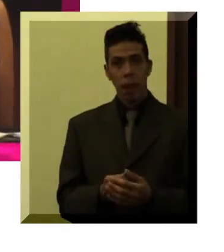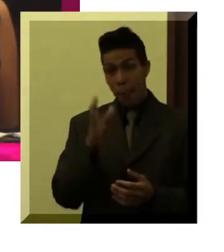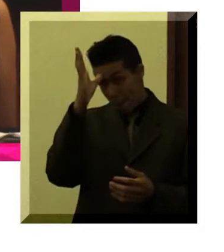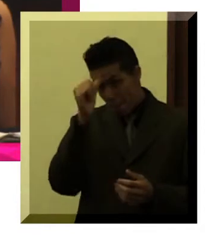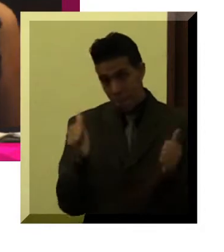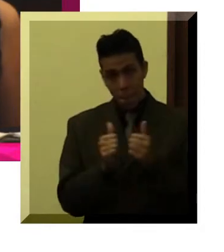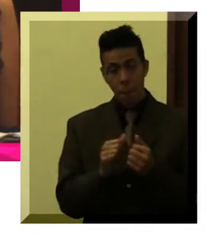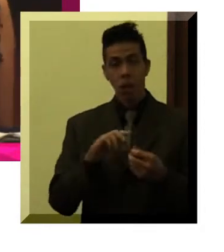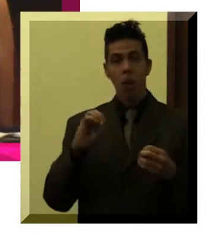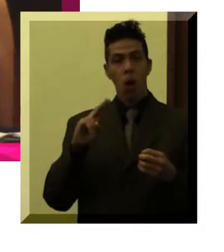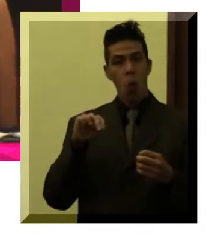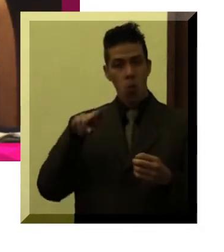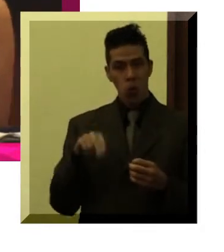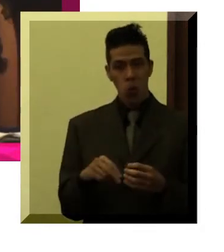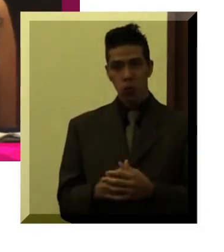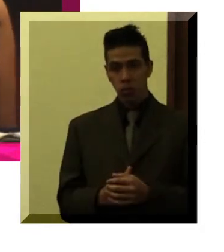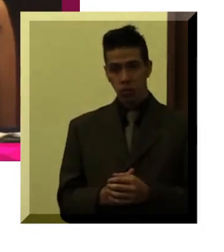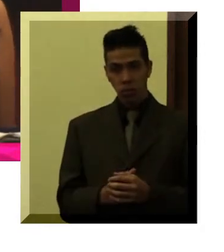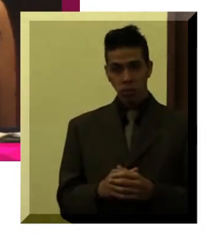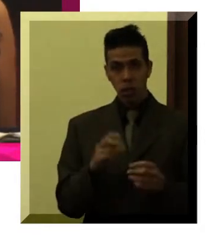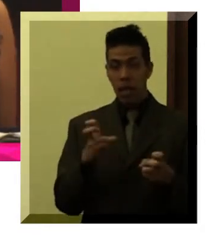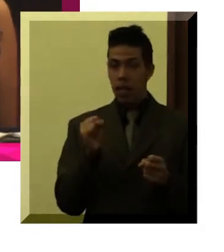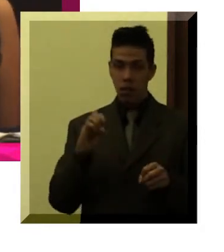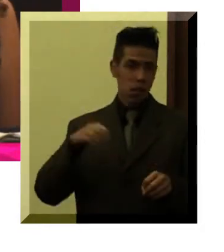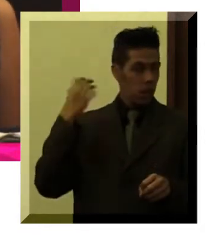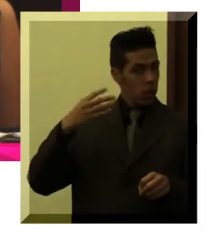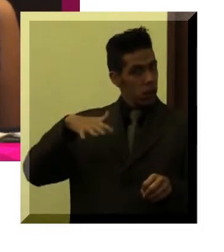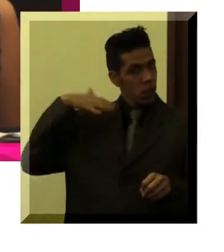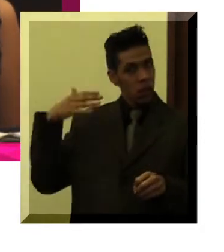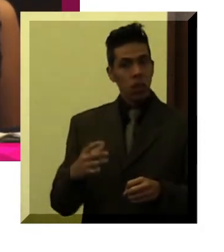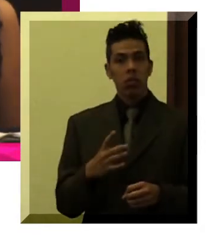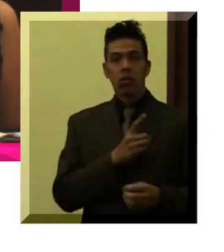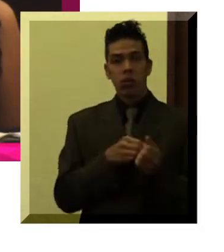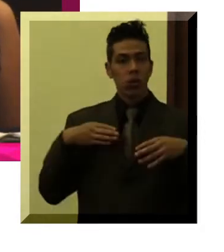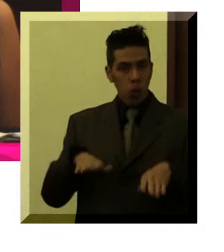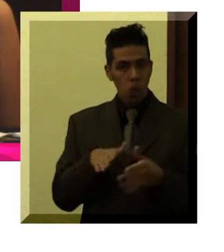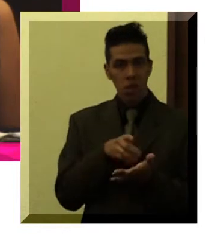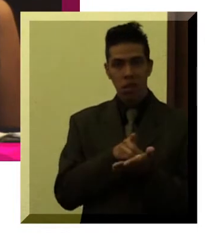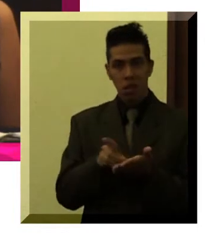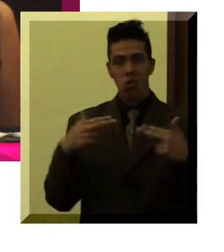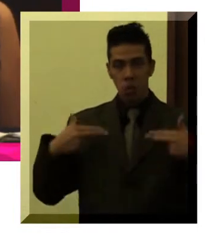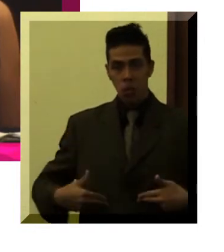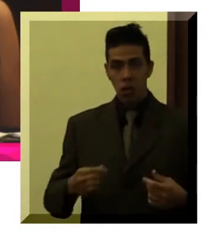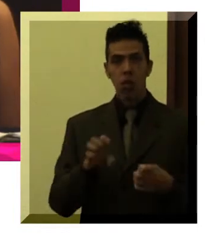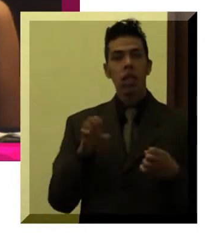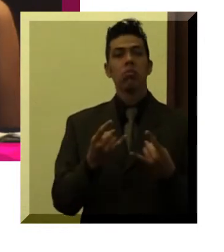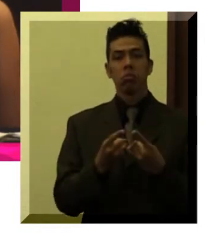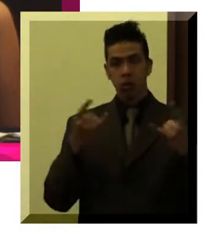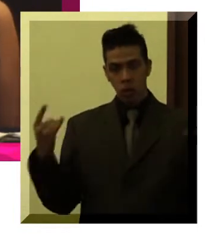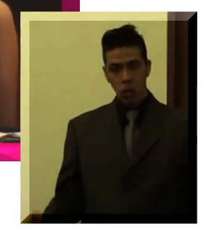Esta Convención sobre los Derechos Humanos es histórica. Es la convención que ha tenido